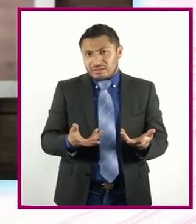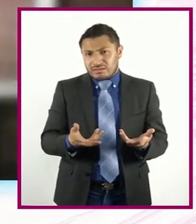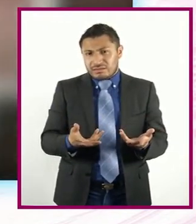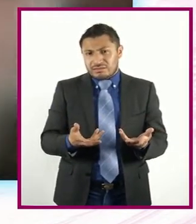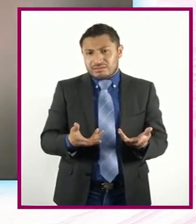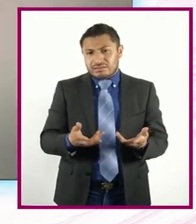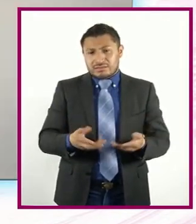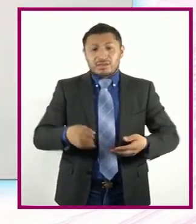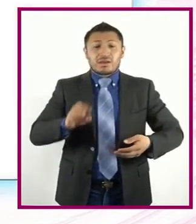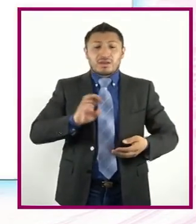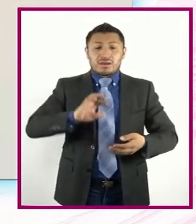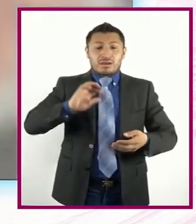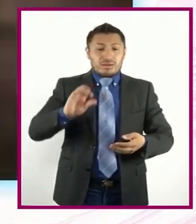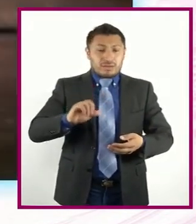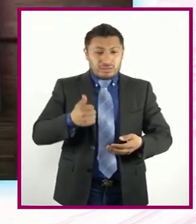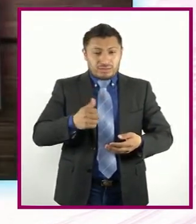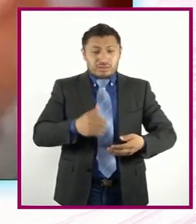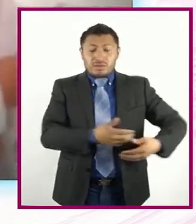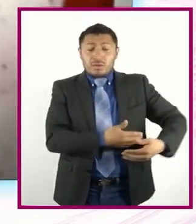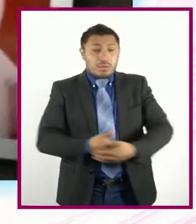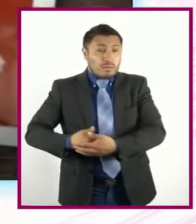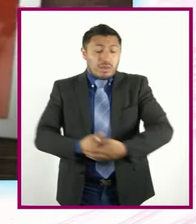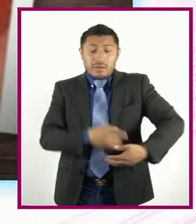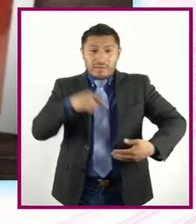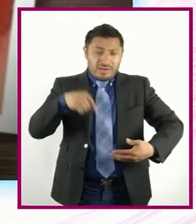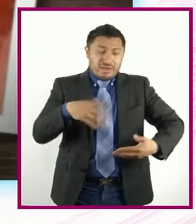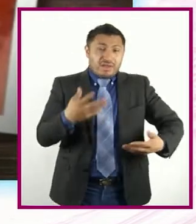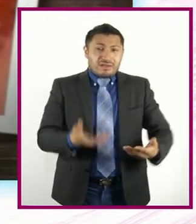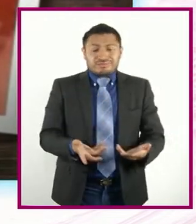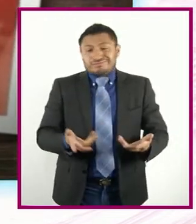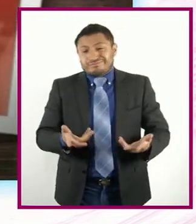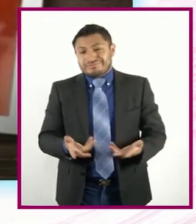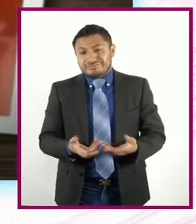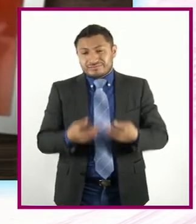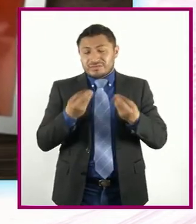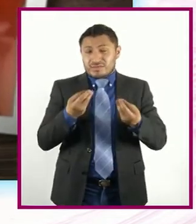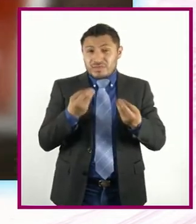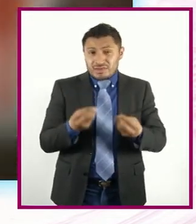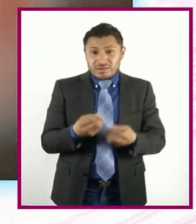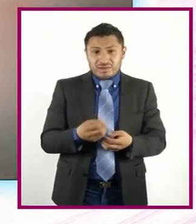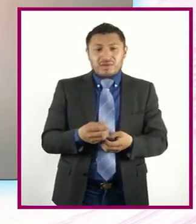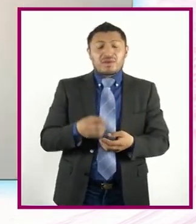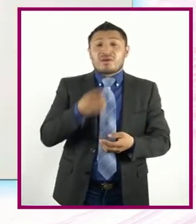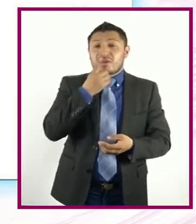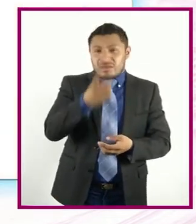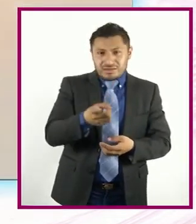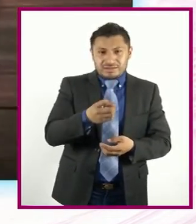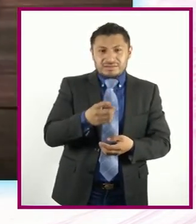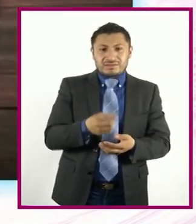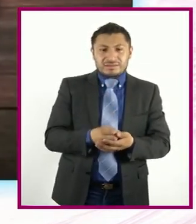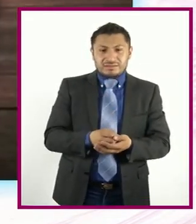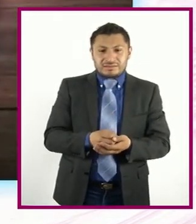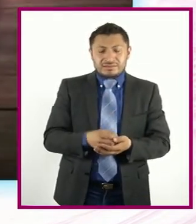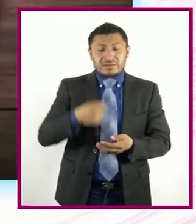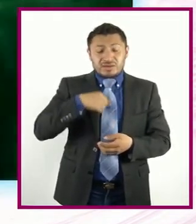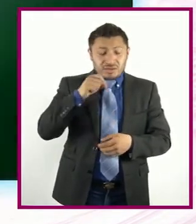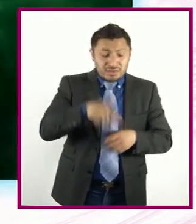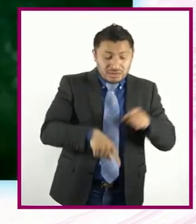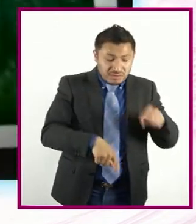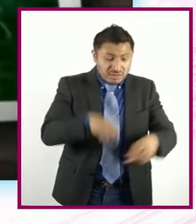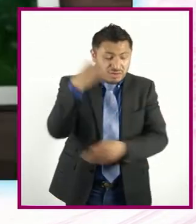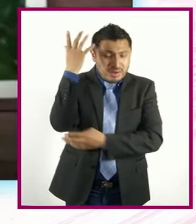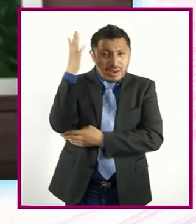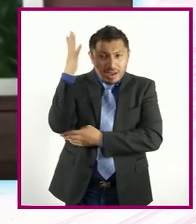bé Aquí adentro Que es la chef No solamente El decir Bueno Siembro un árbol Vamos a